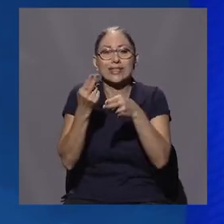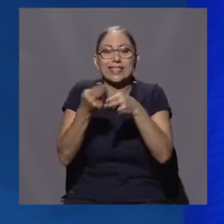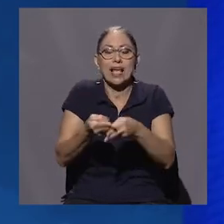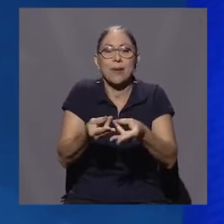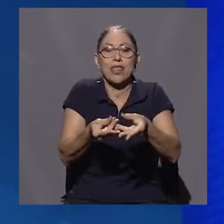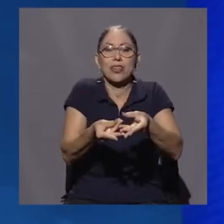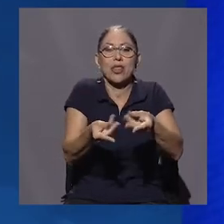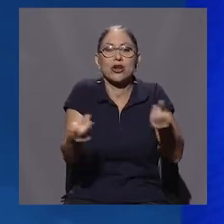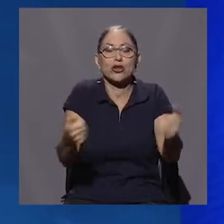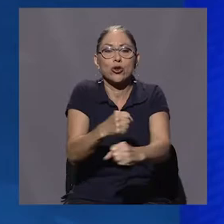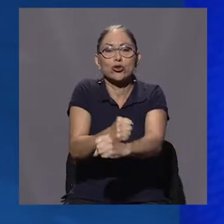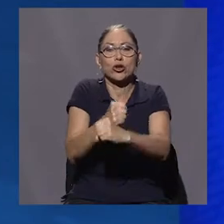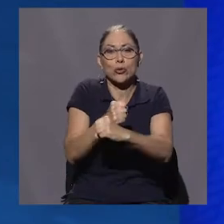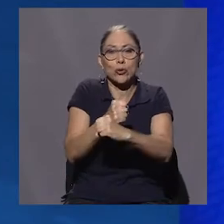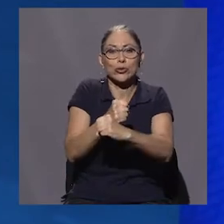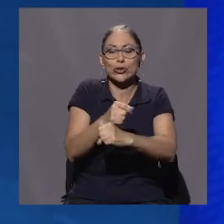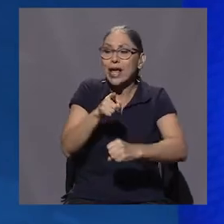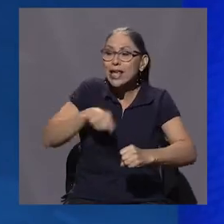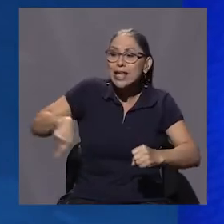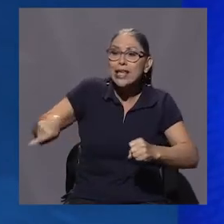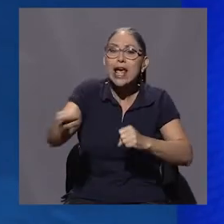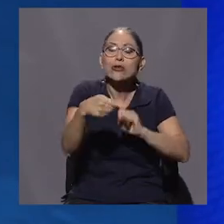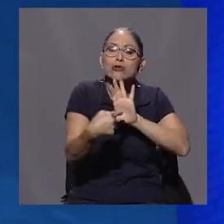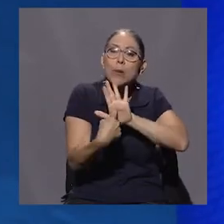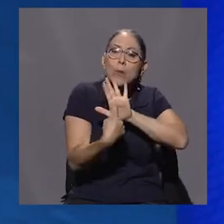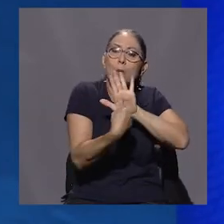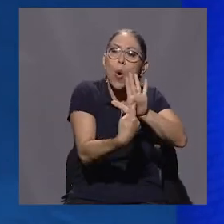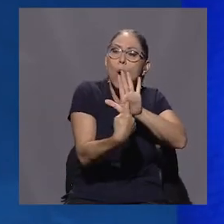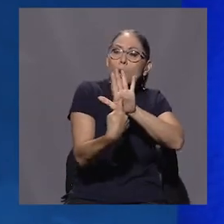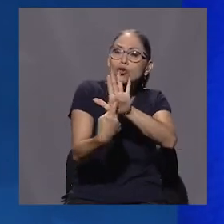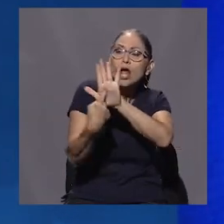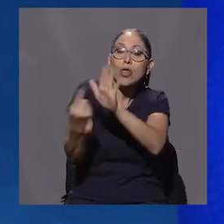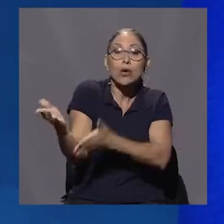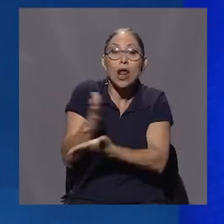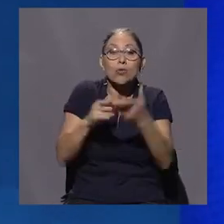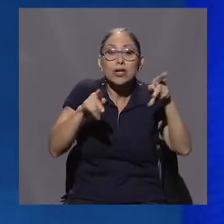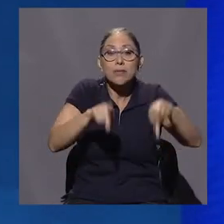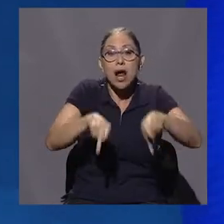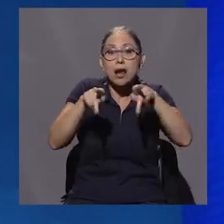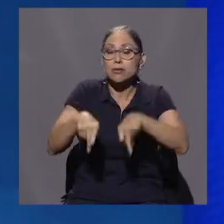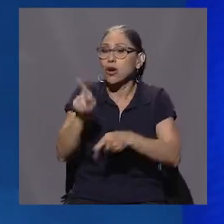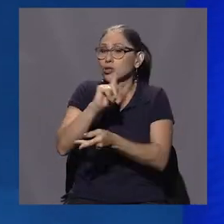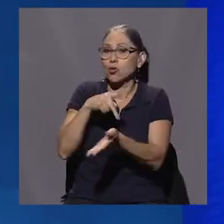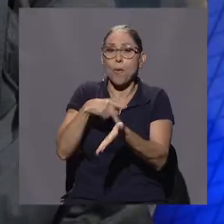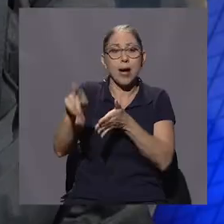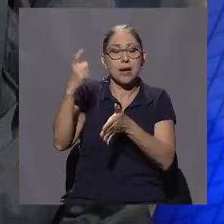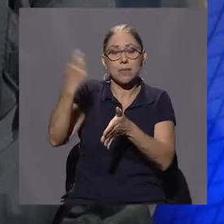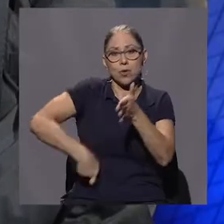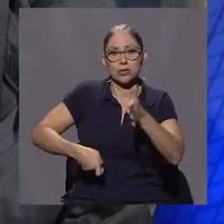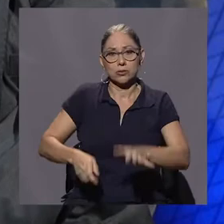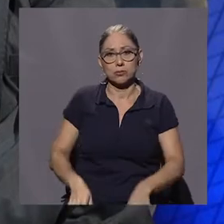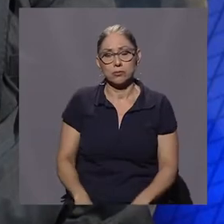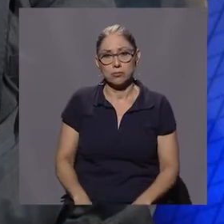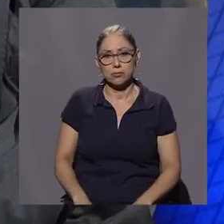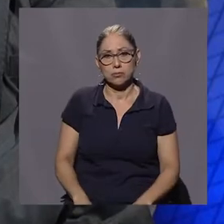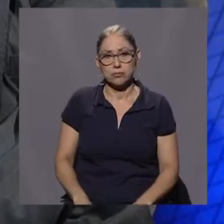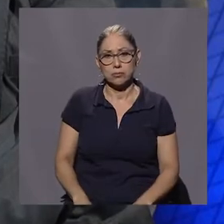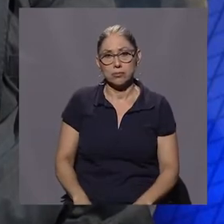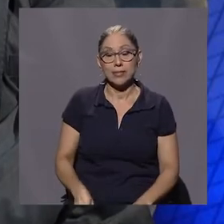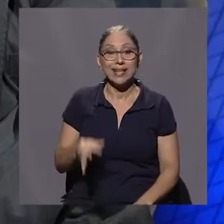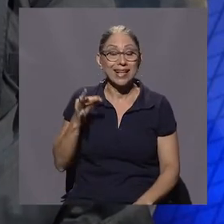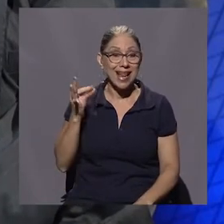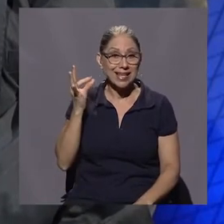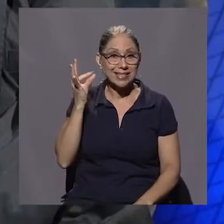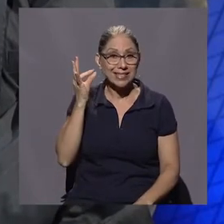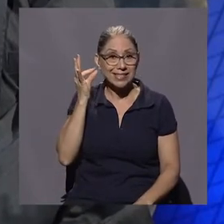venido a abrir una ventana para mostrarnos que hay personas que no están pagando impuestos, y bueno, lo que me